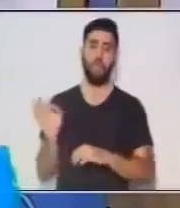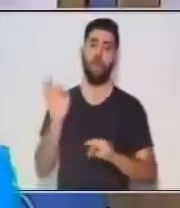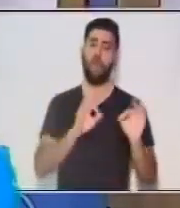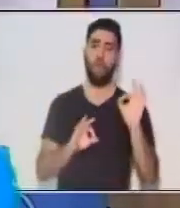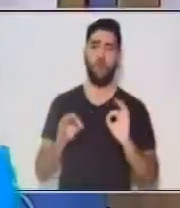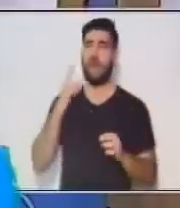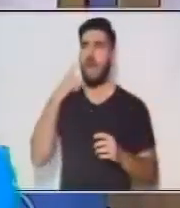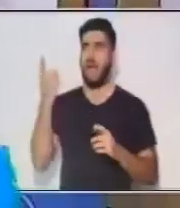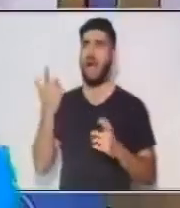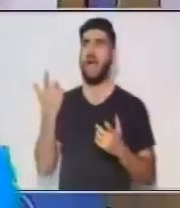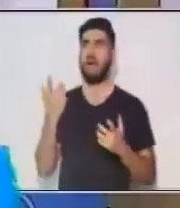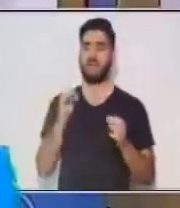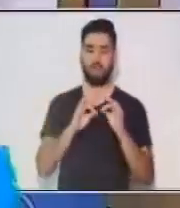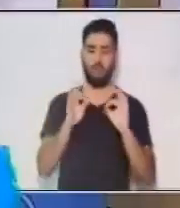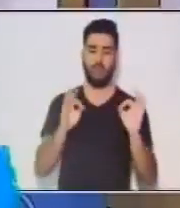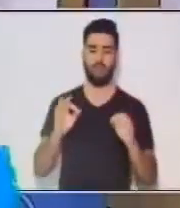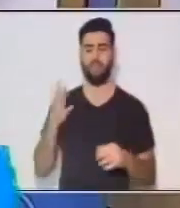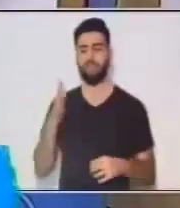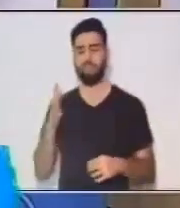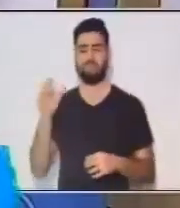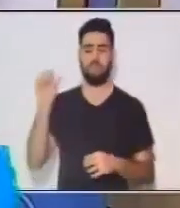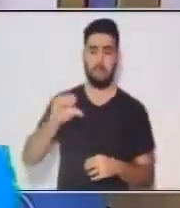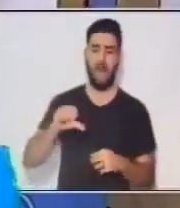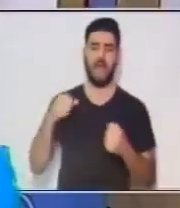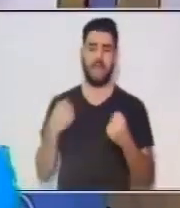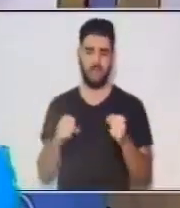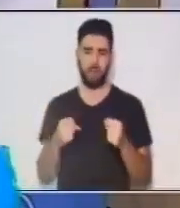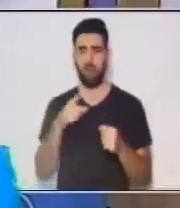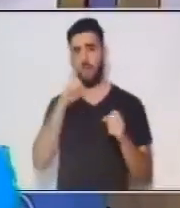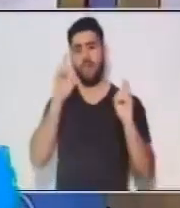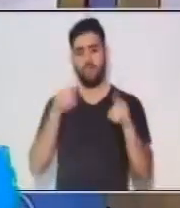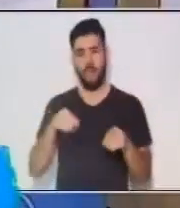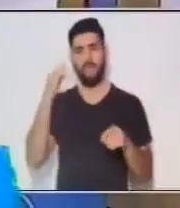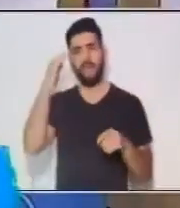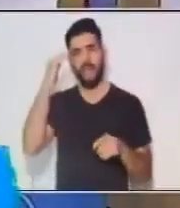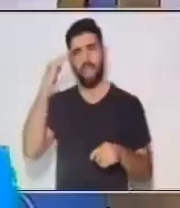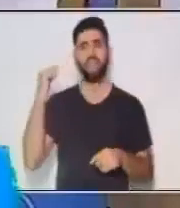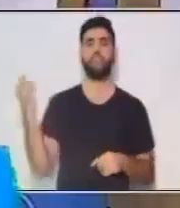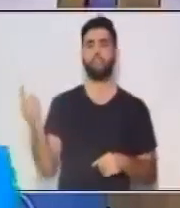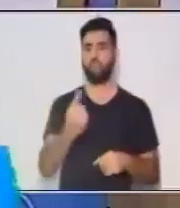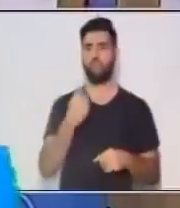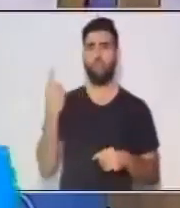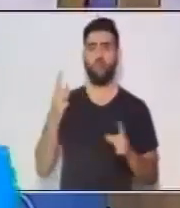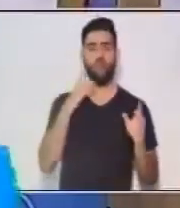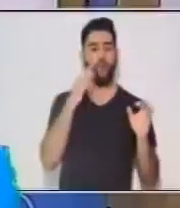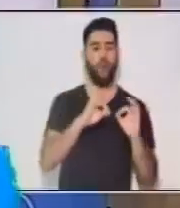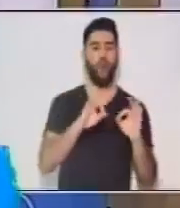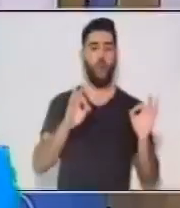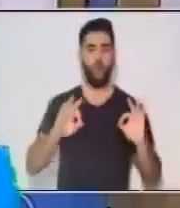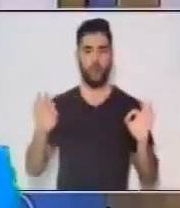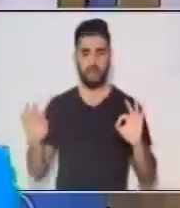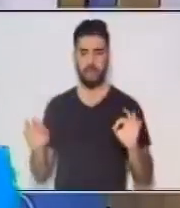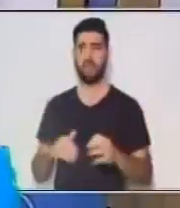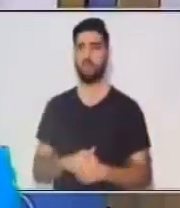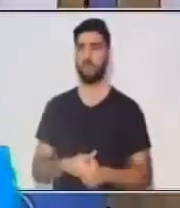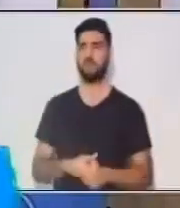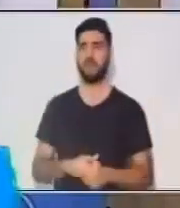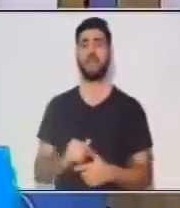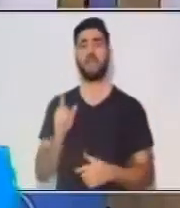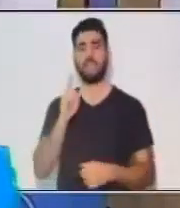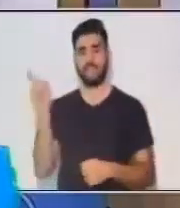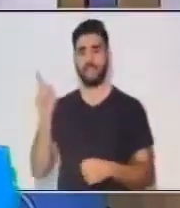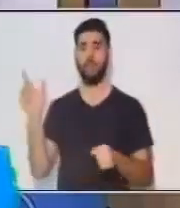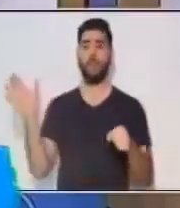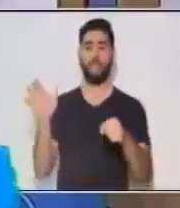va a quedar como una oración mal hecha. Tenemos que saber todas las partes de la oración. Esto complementa lo que vimos la semana